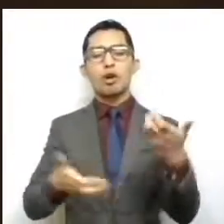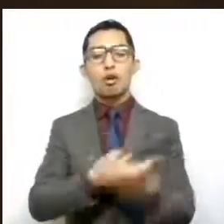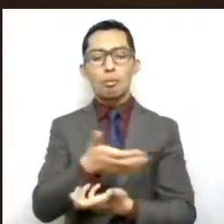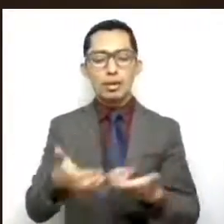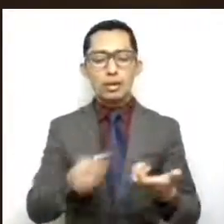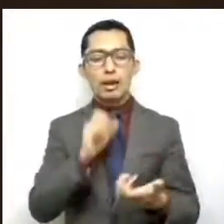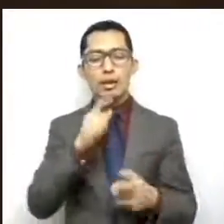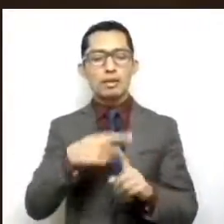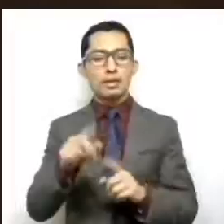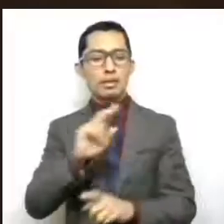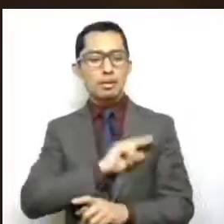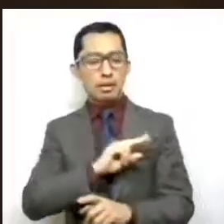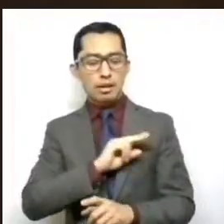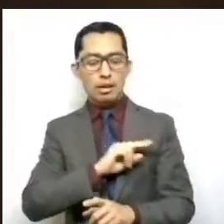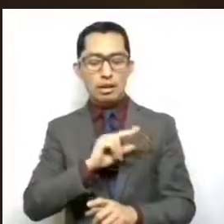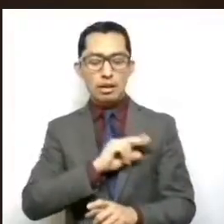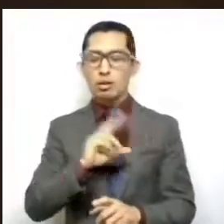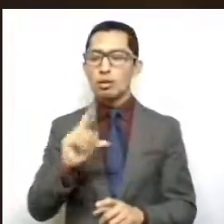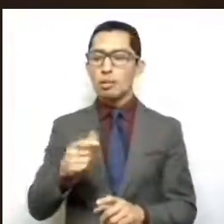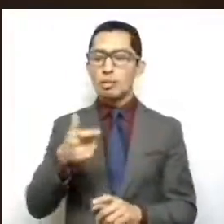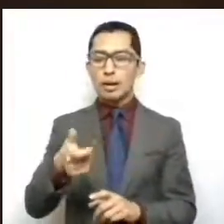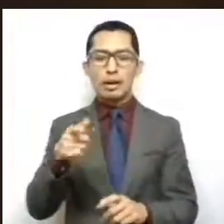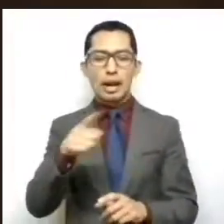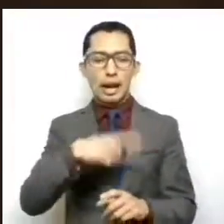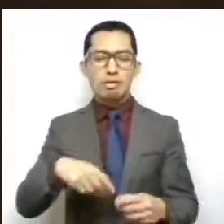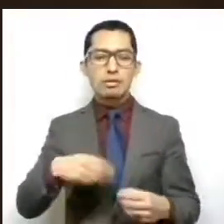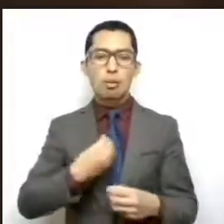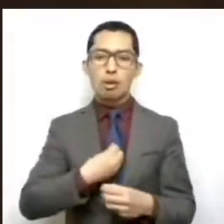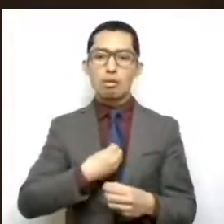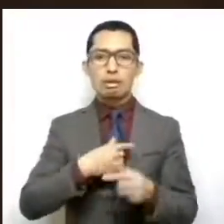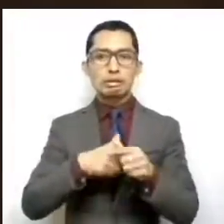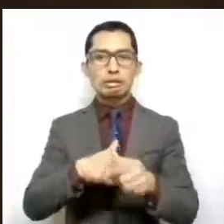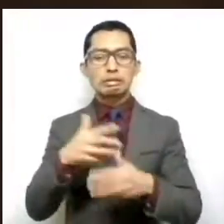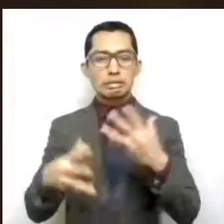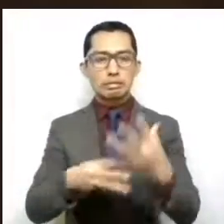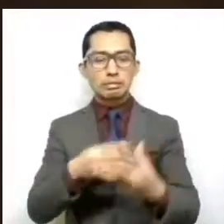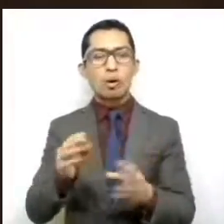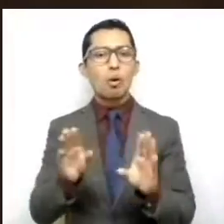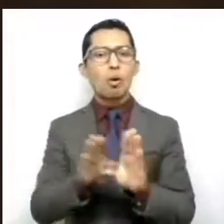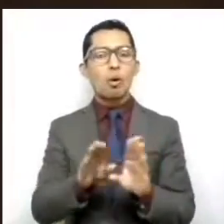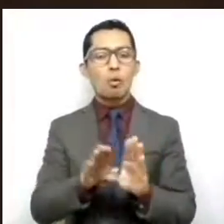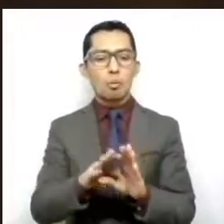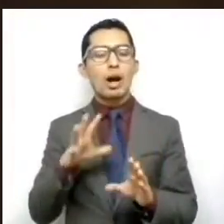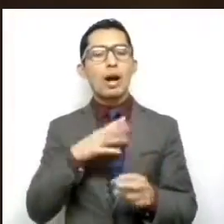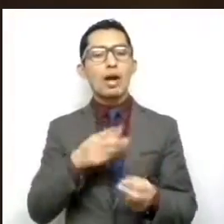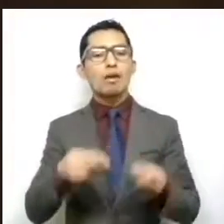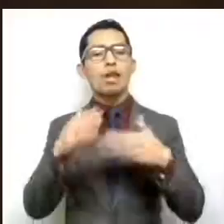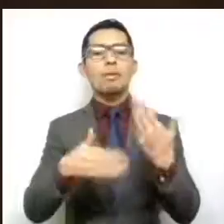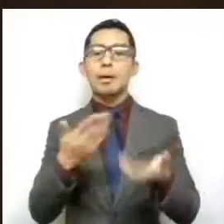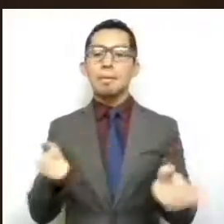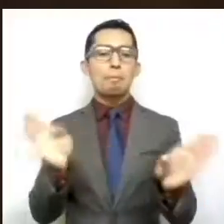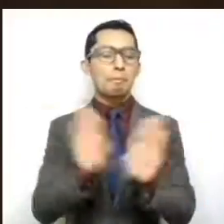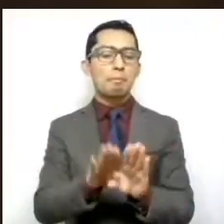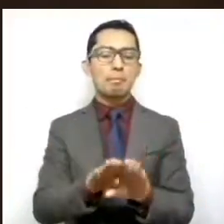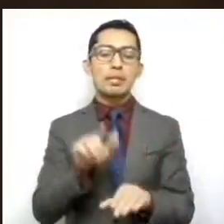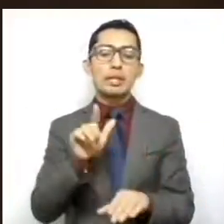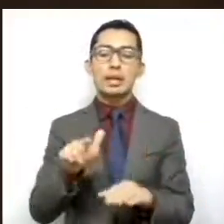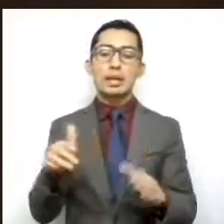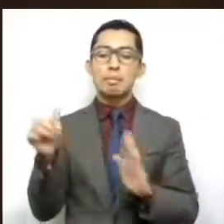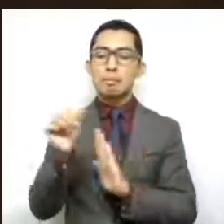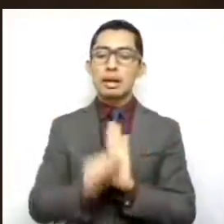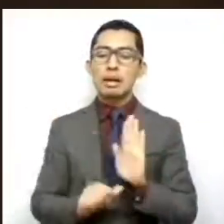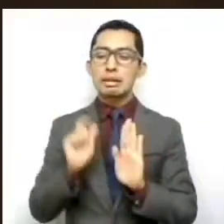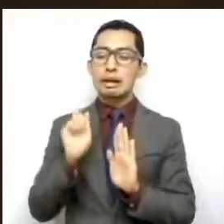privados no financieros que sobrevivieron. Nacieron y murieron a 17 meses de concluidos los censos